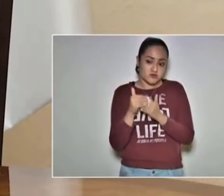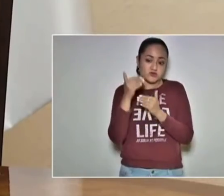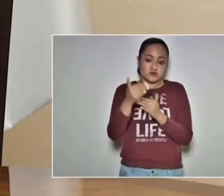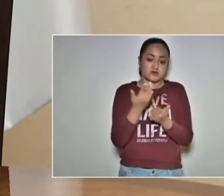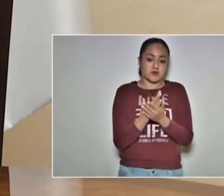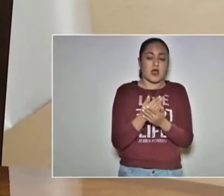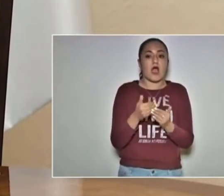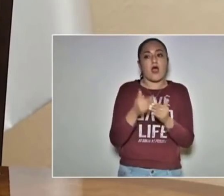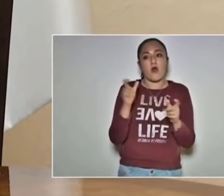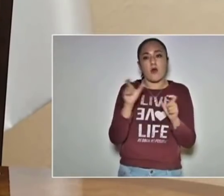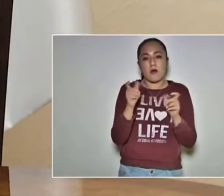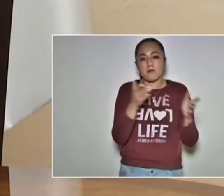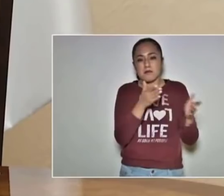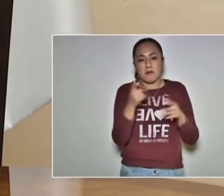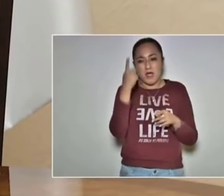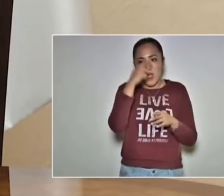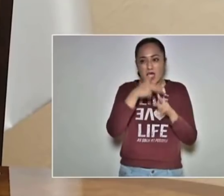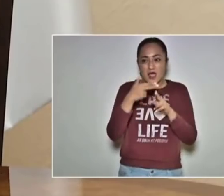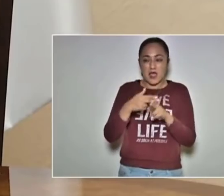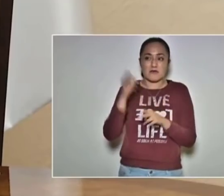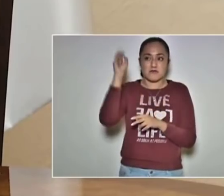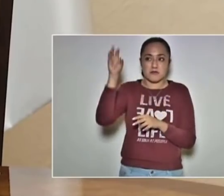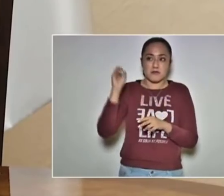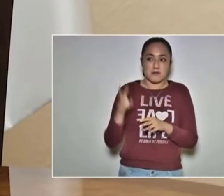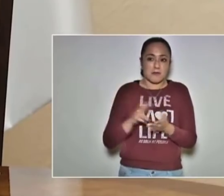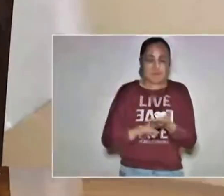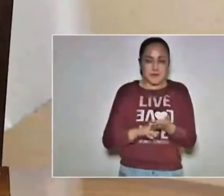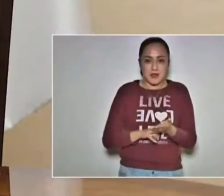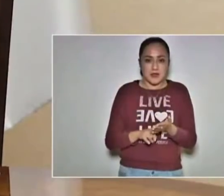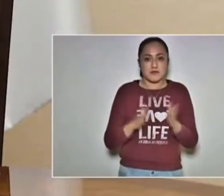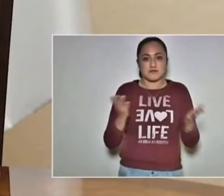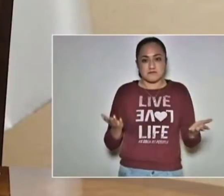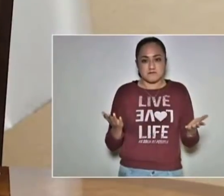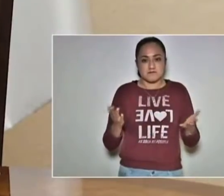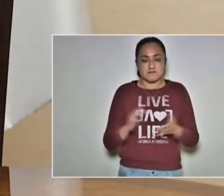dicho antes que sea hasta que estuviéramos en en verde.